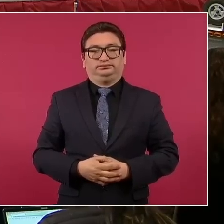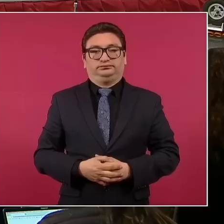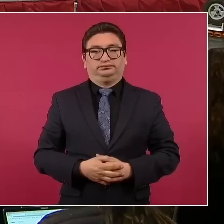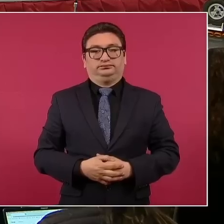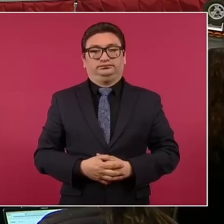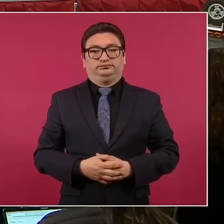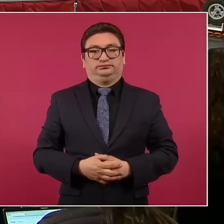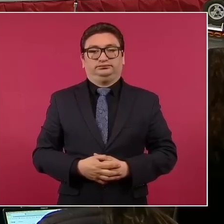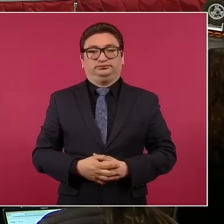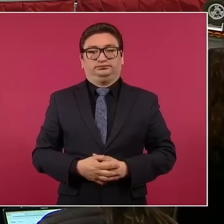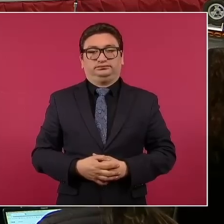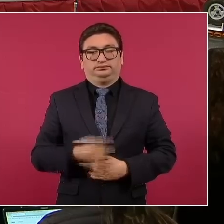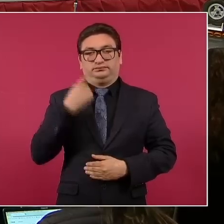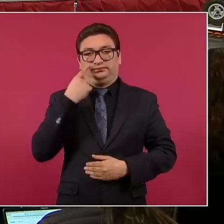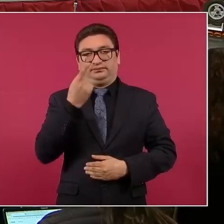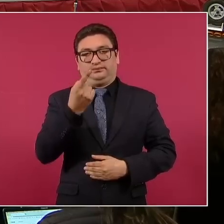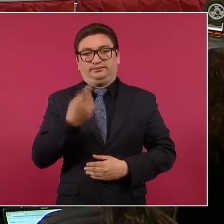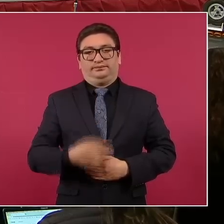Es esto.